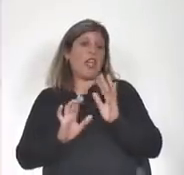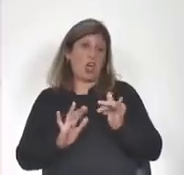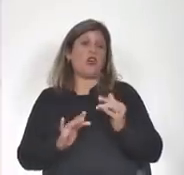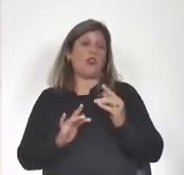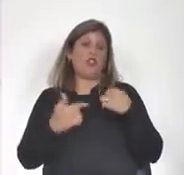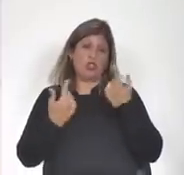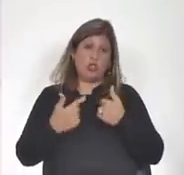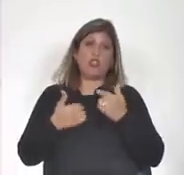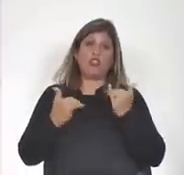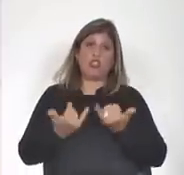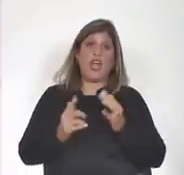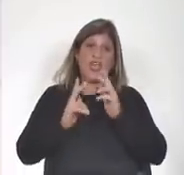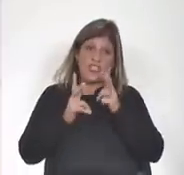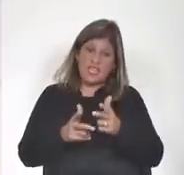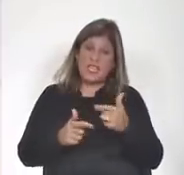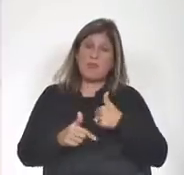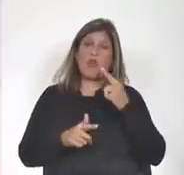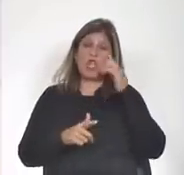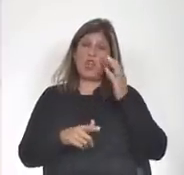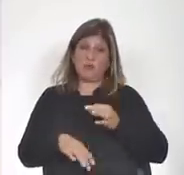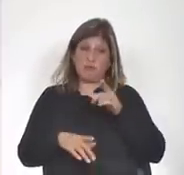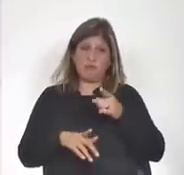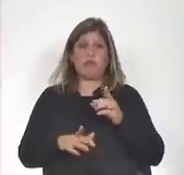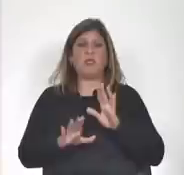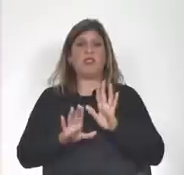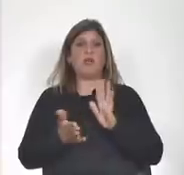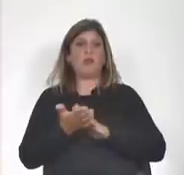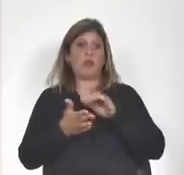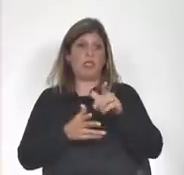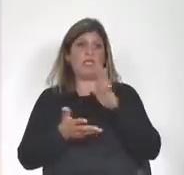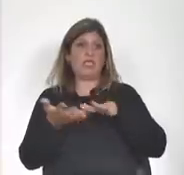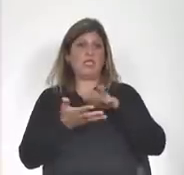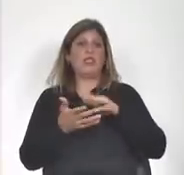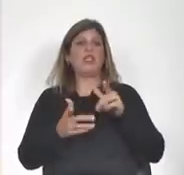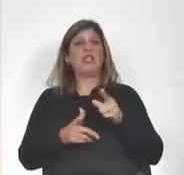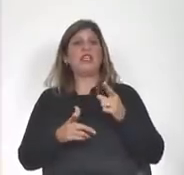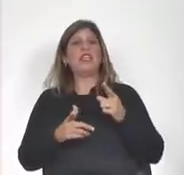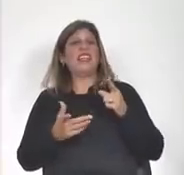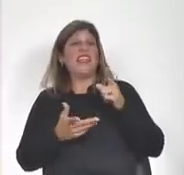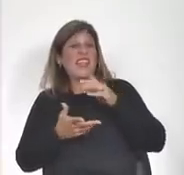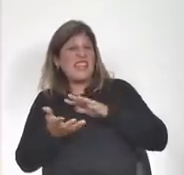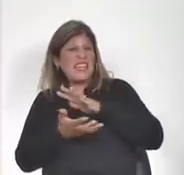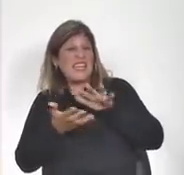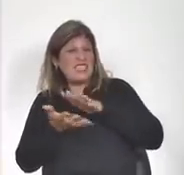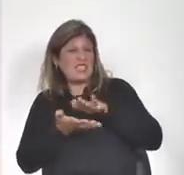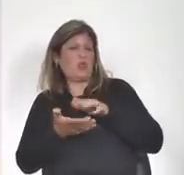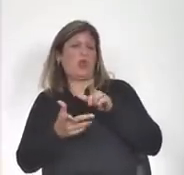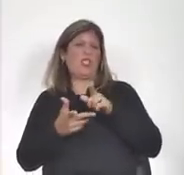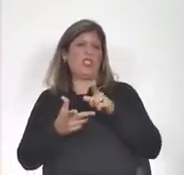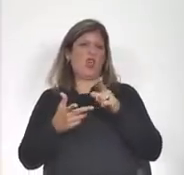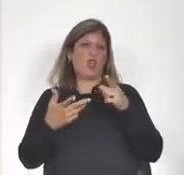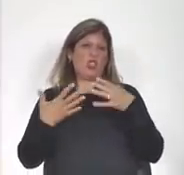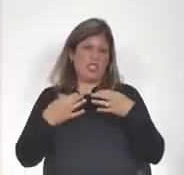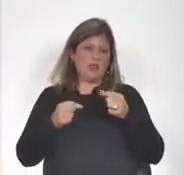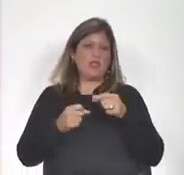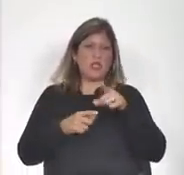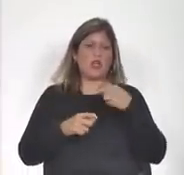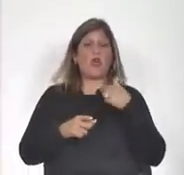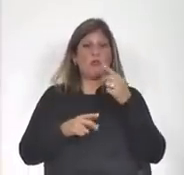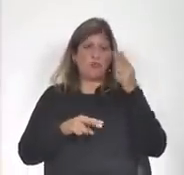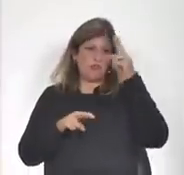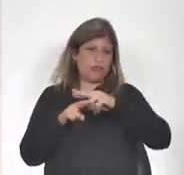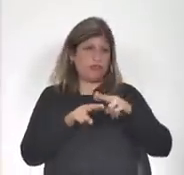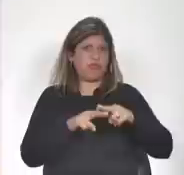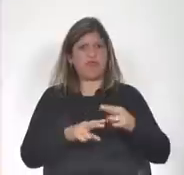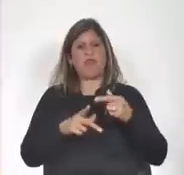esas medidas y sobre las que se deberían tomar, sabemos de la dramática situación sanitaria que atraviesa el país con costo en vidas, batiendo récords a nivel